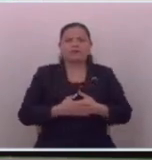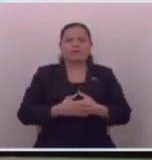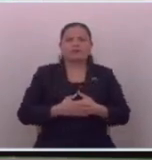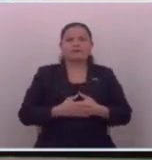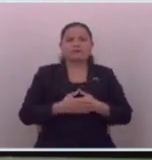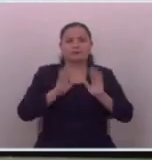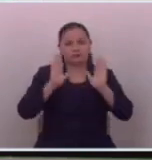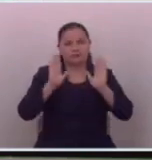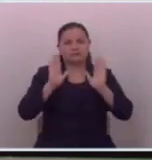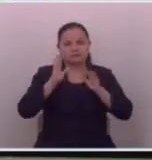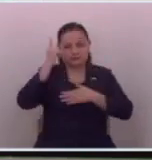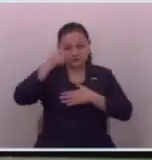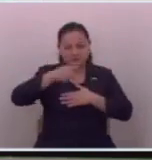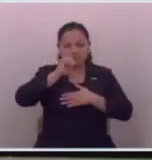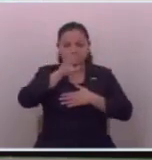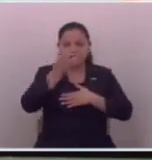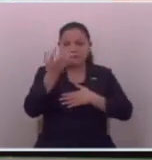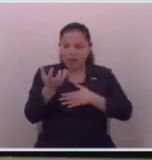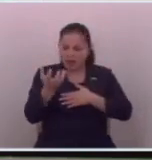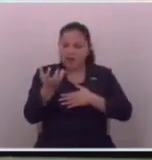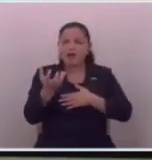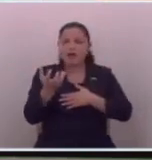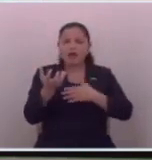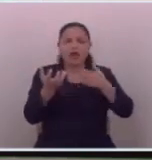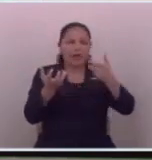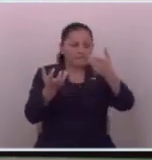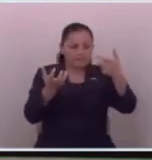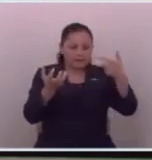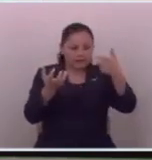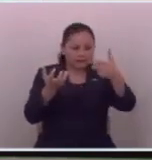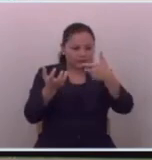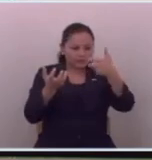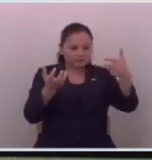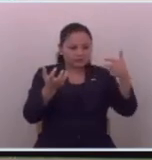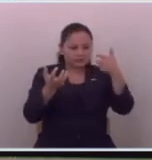es que hay que llamarle pan al pan y vino al vino